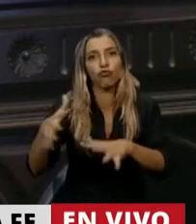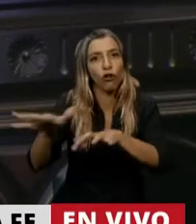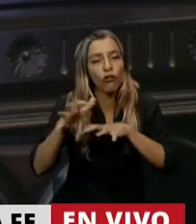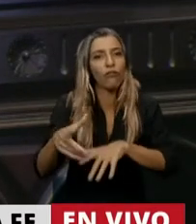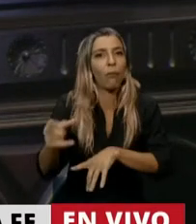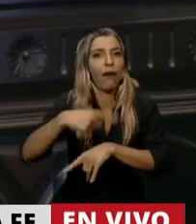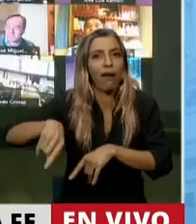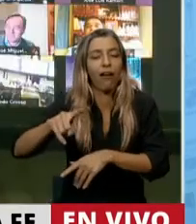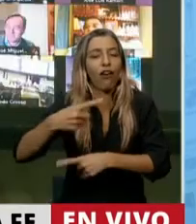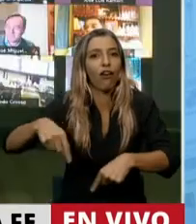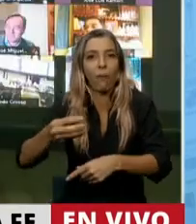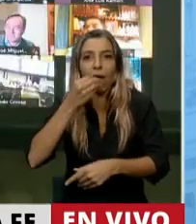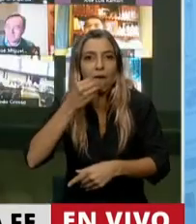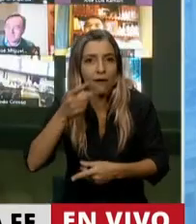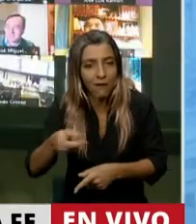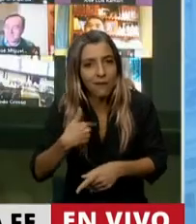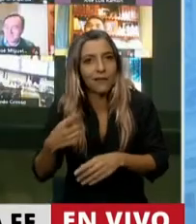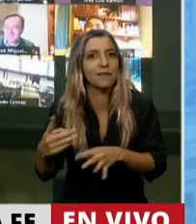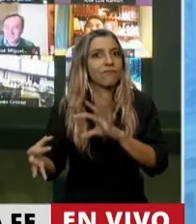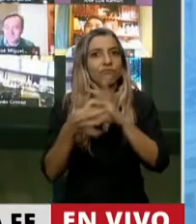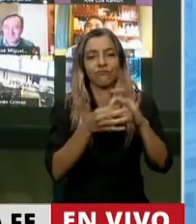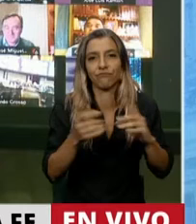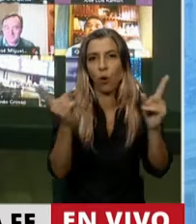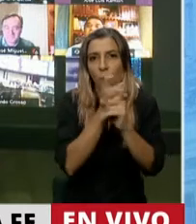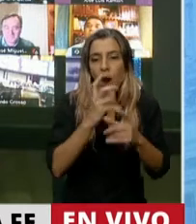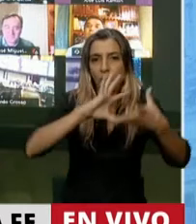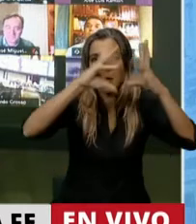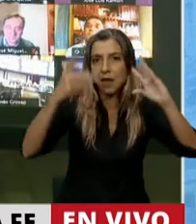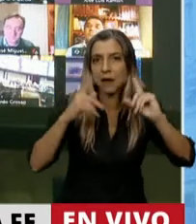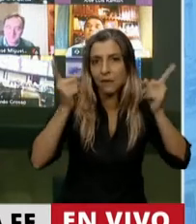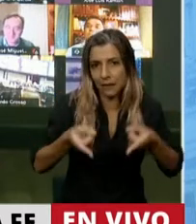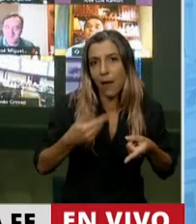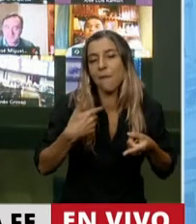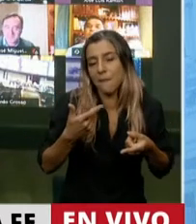problemática climática y la agricultura.